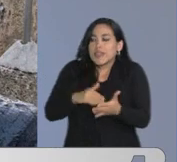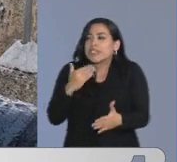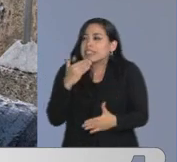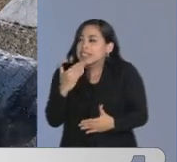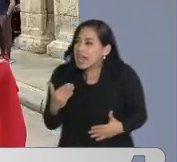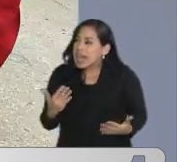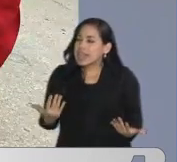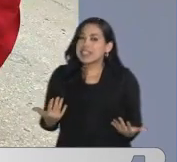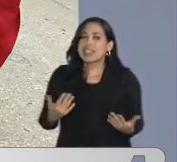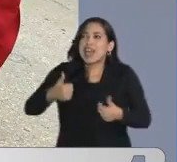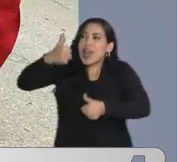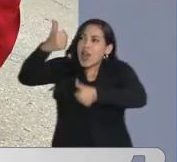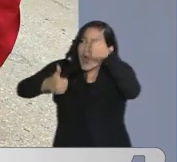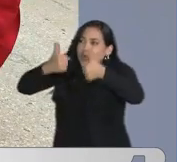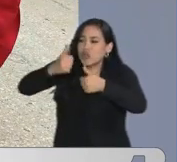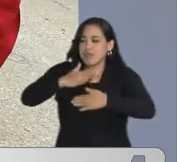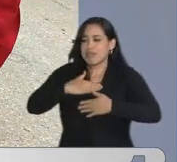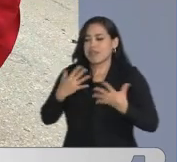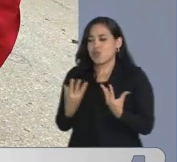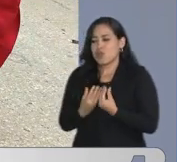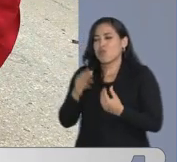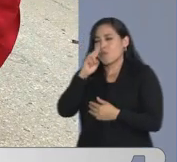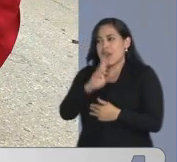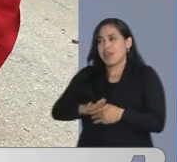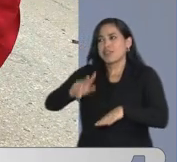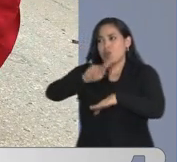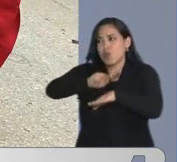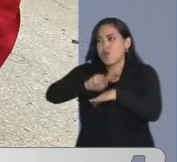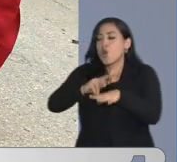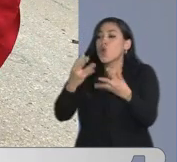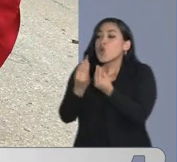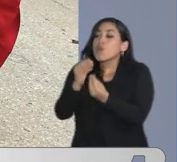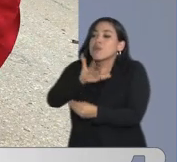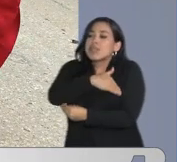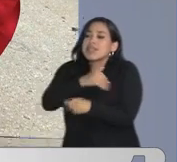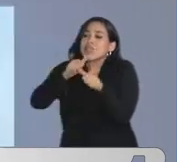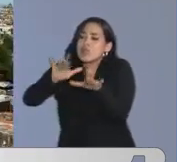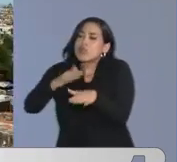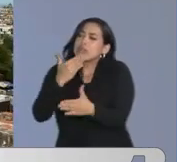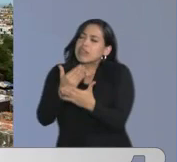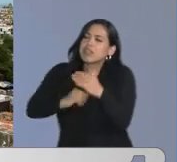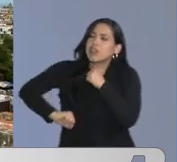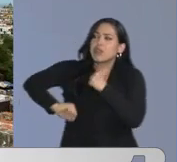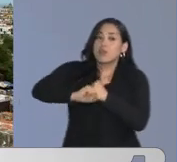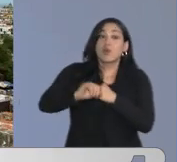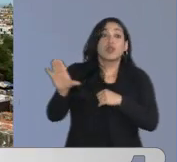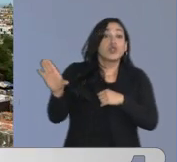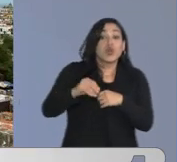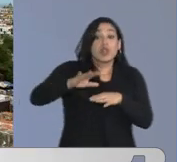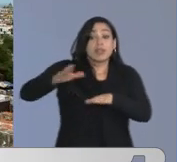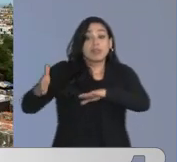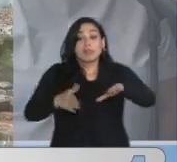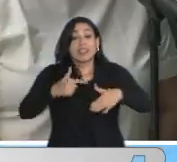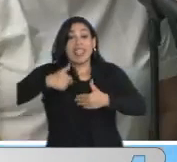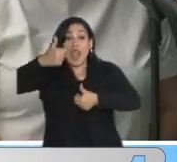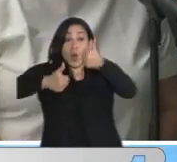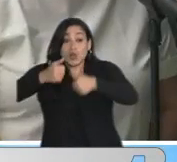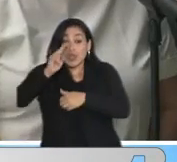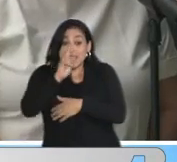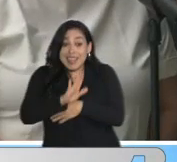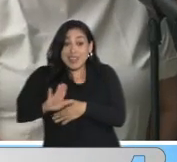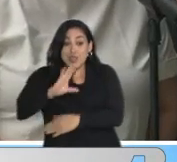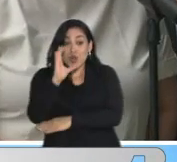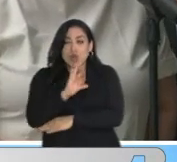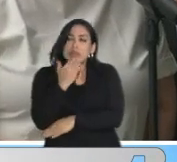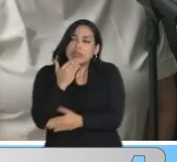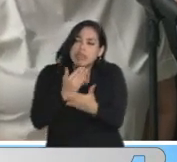agradecimiento de las autoridades de mi país, de mis compañeros del Ministerio Público, a todas las autoridades acá de Colombia y,